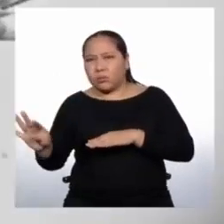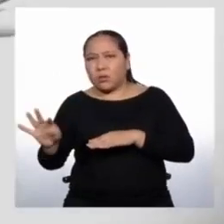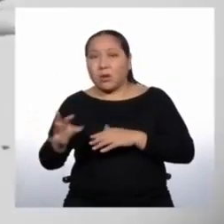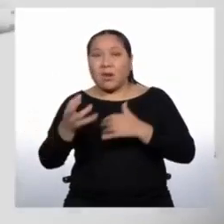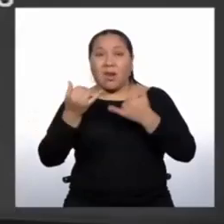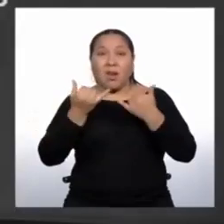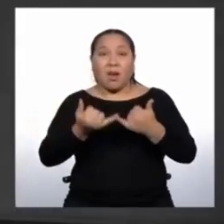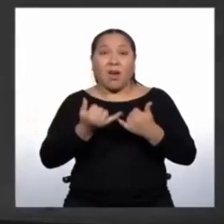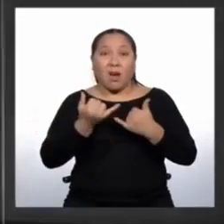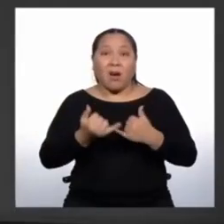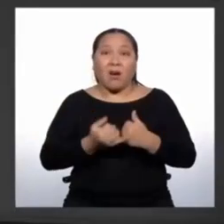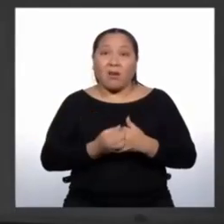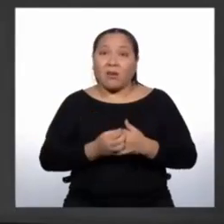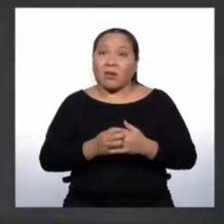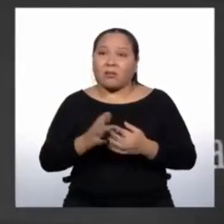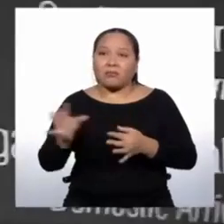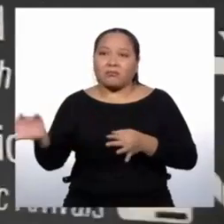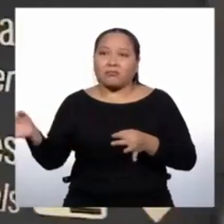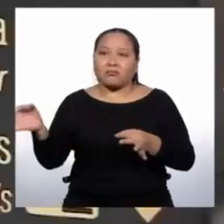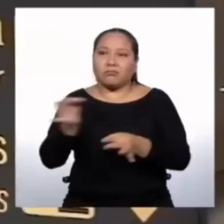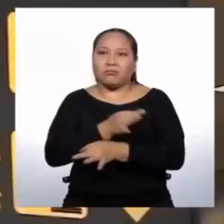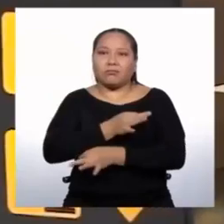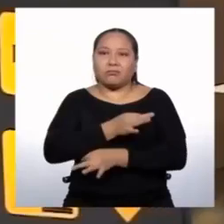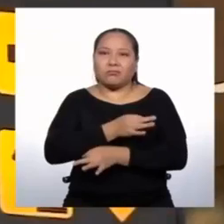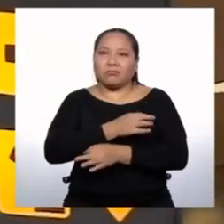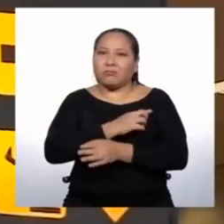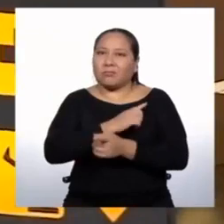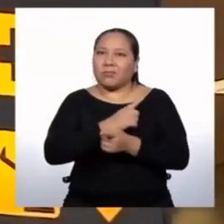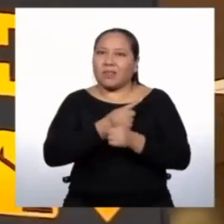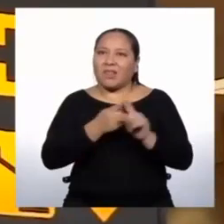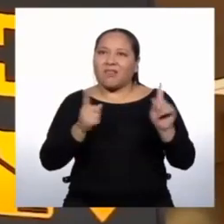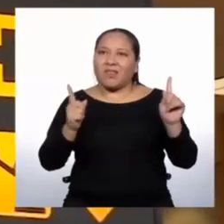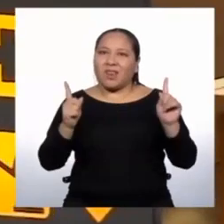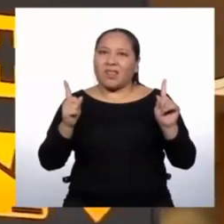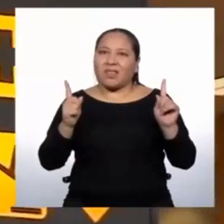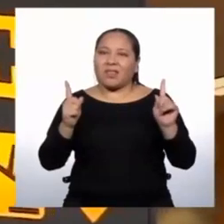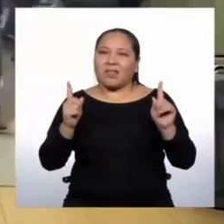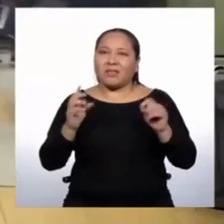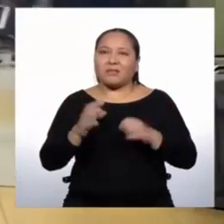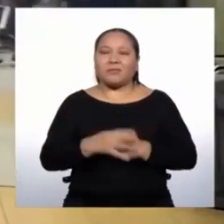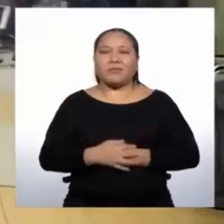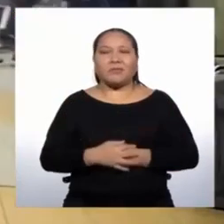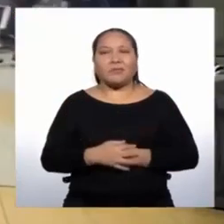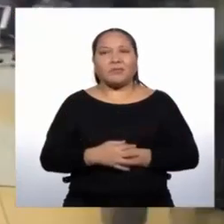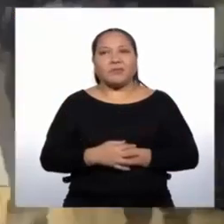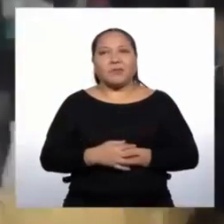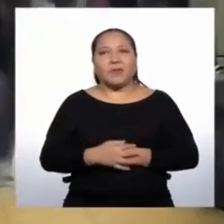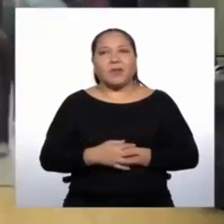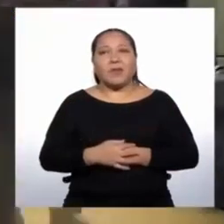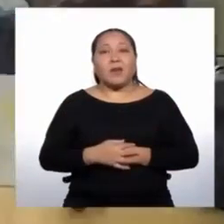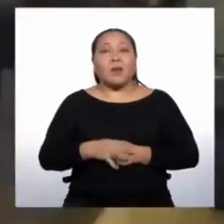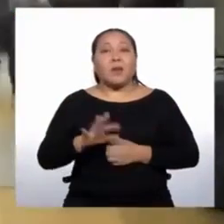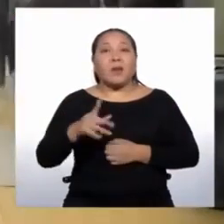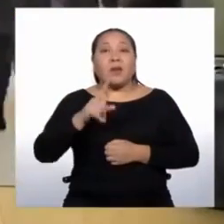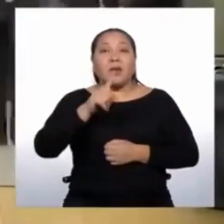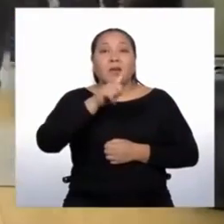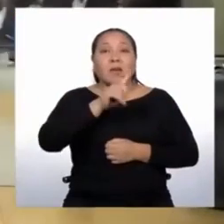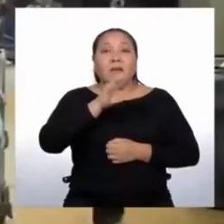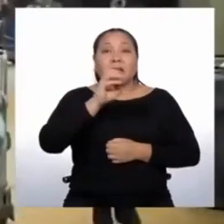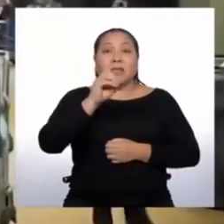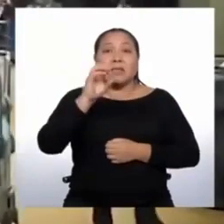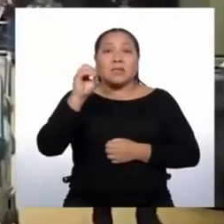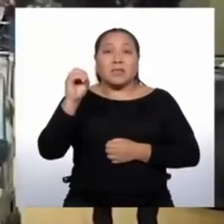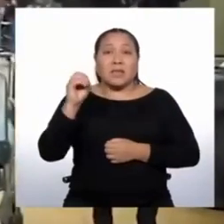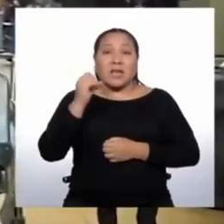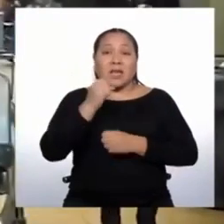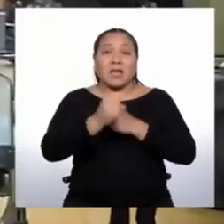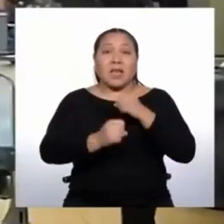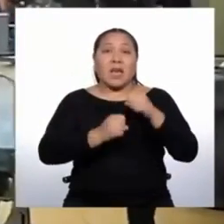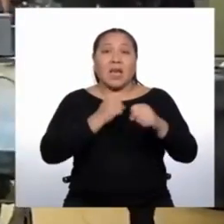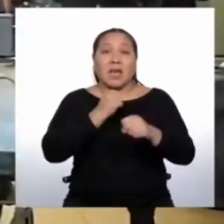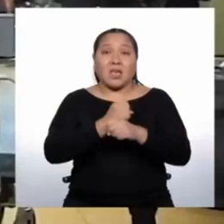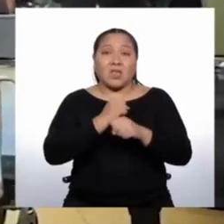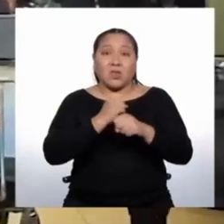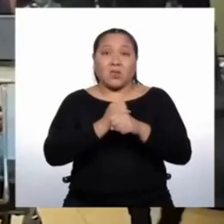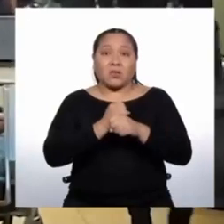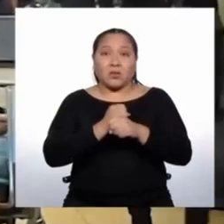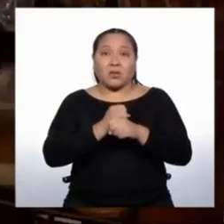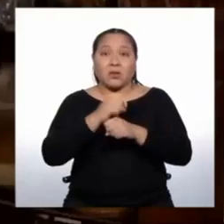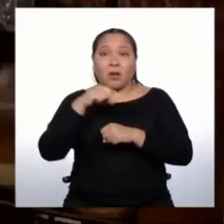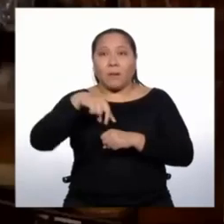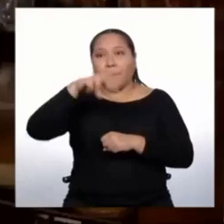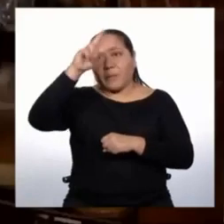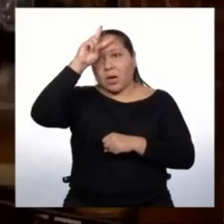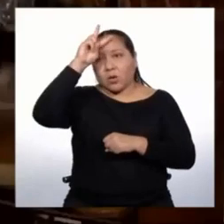hoy las cosas han cambiado. Fíjate que después de 100 años, el Perú se convierte en un país de inmigrantes.